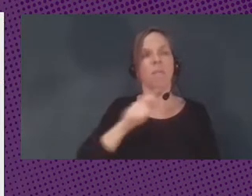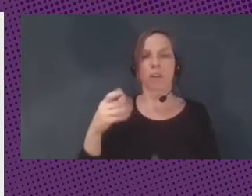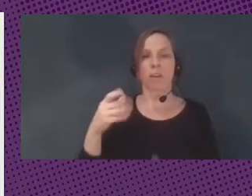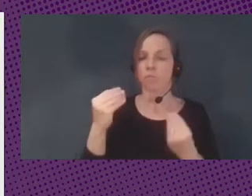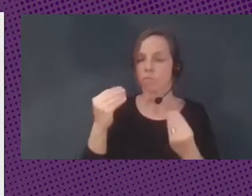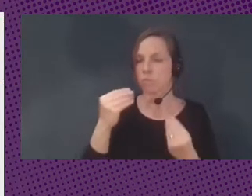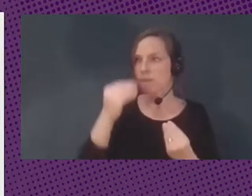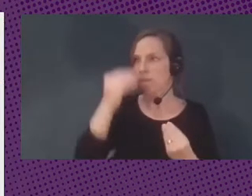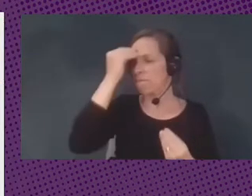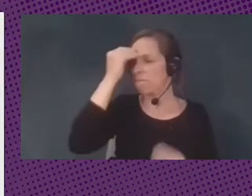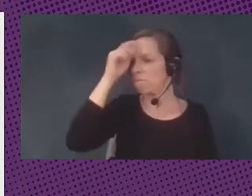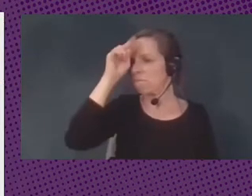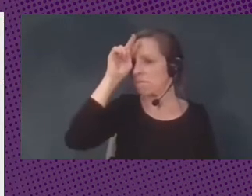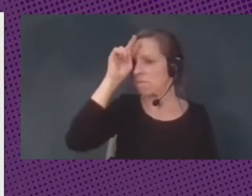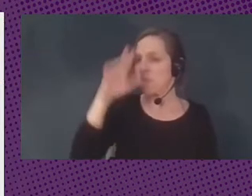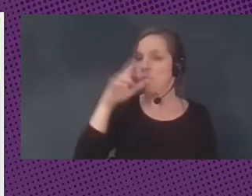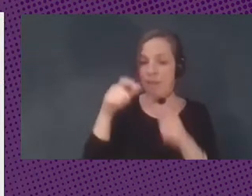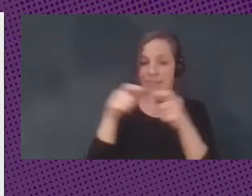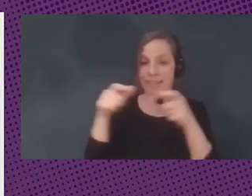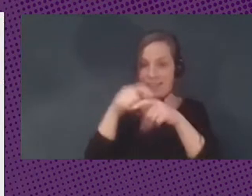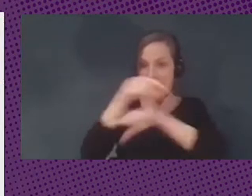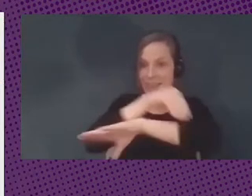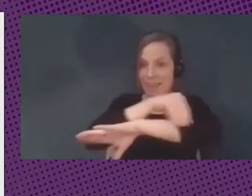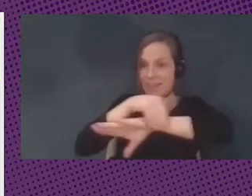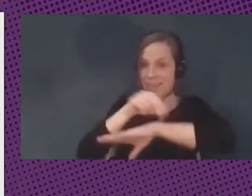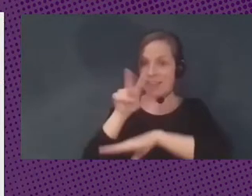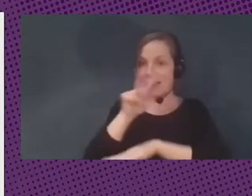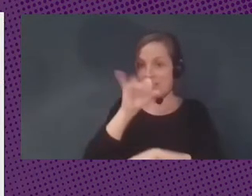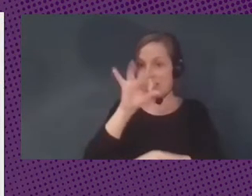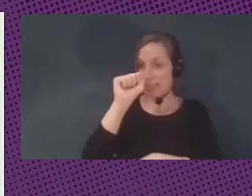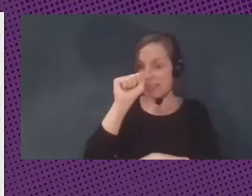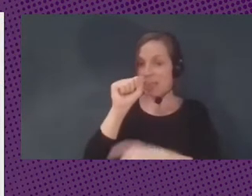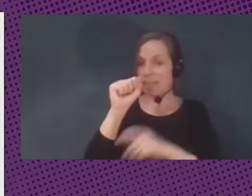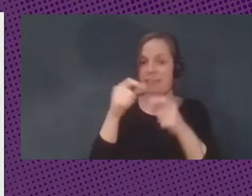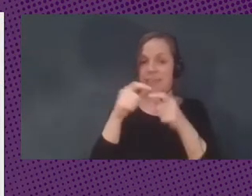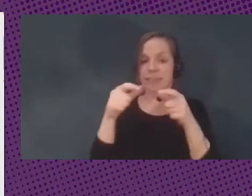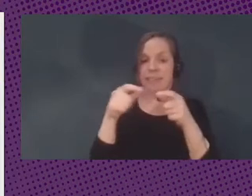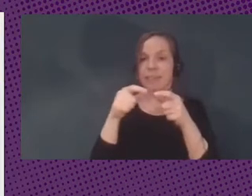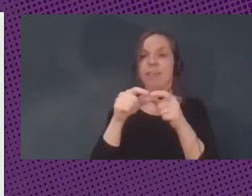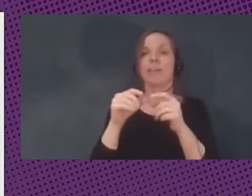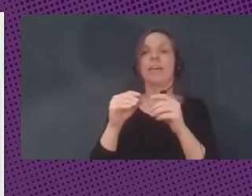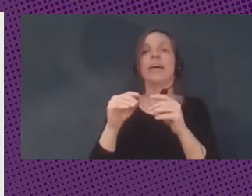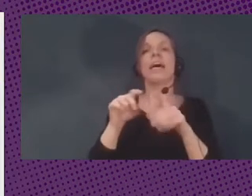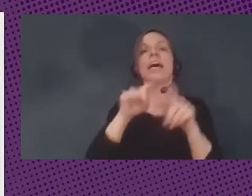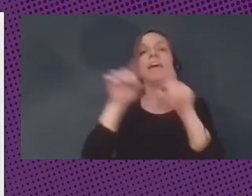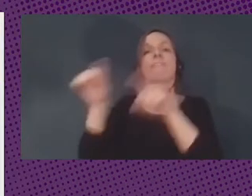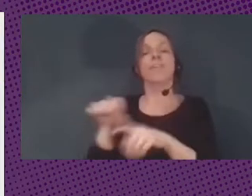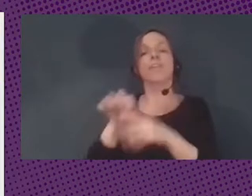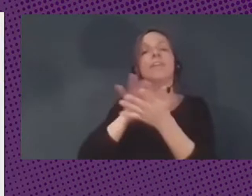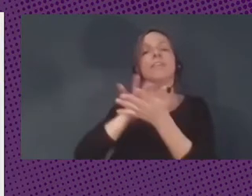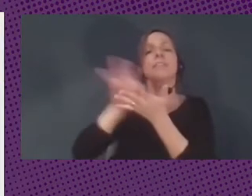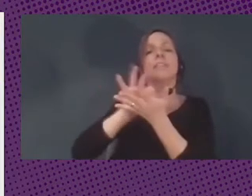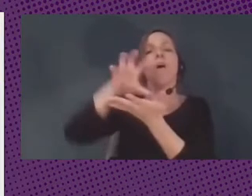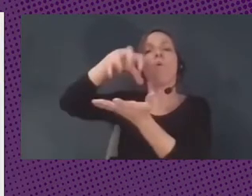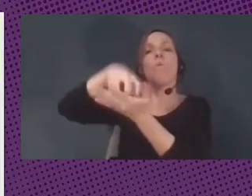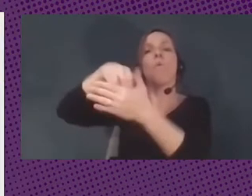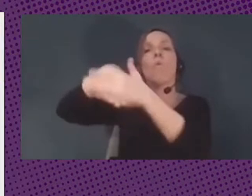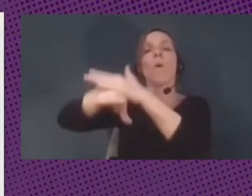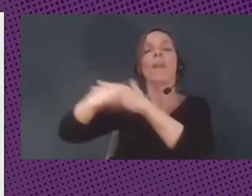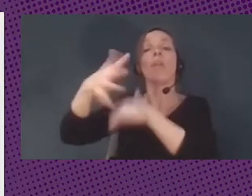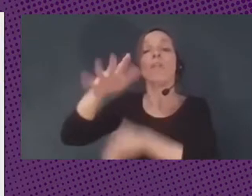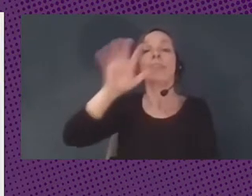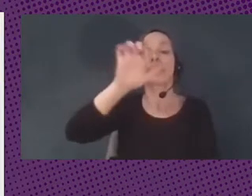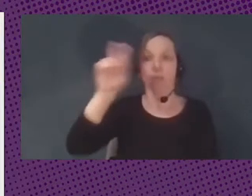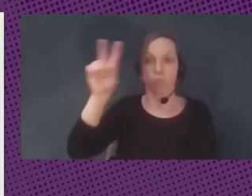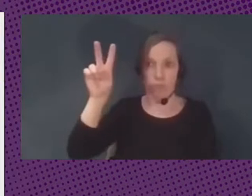la tarjeta visa tenía sus servidores informáticos en los Estados Unidos y es